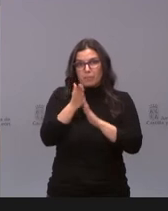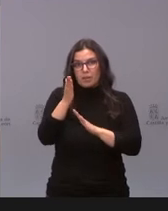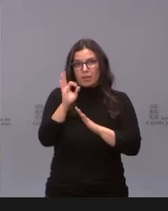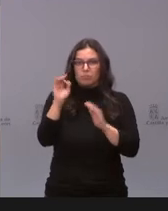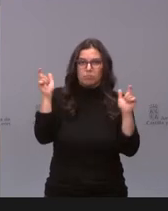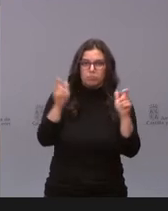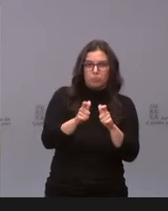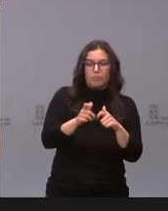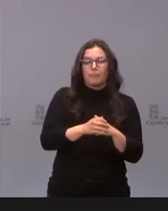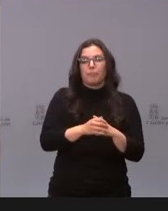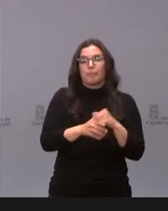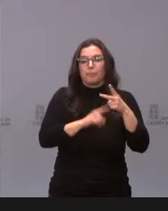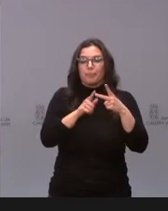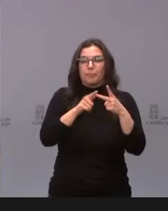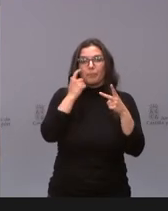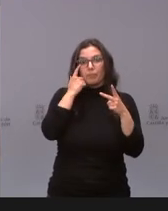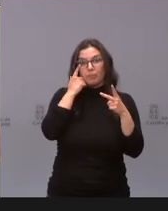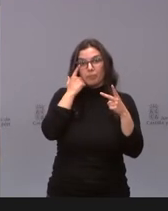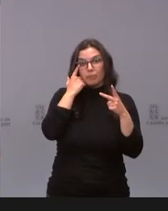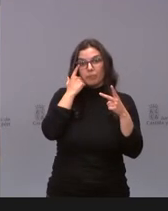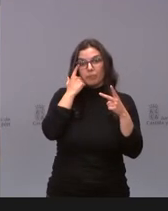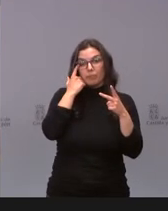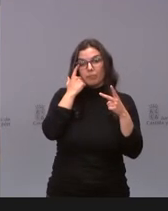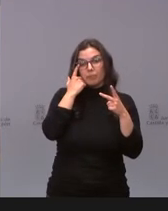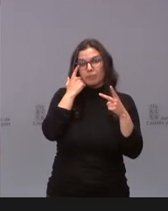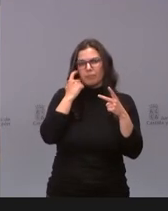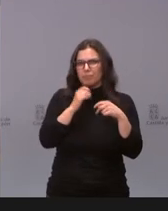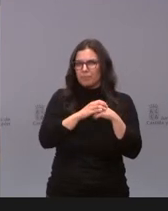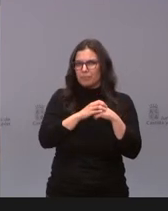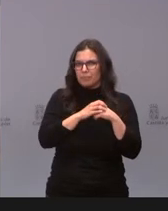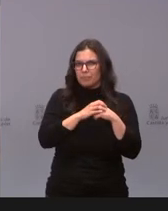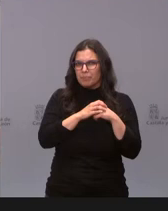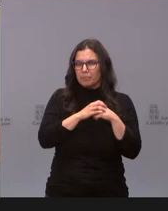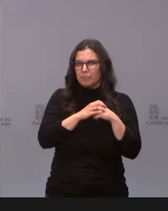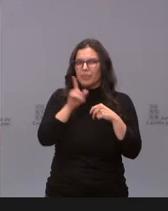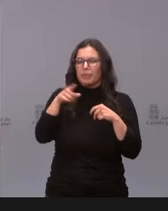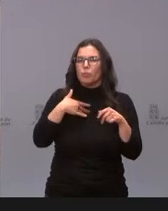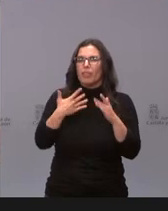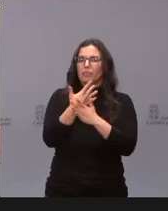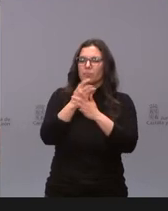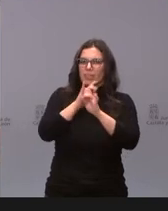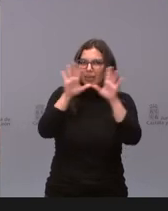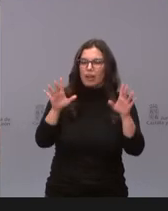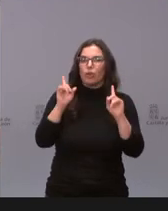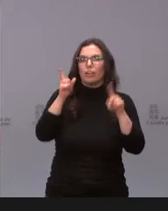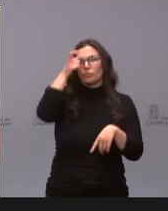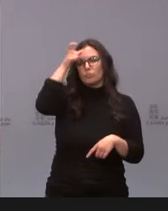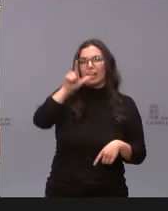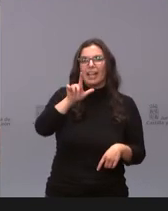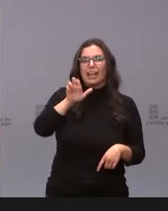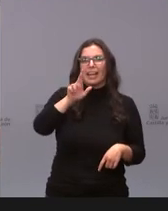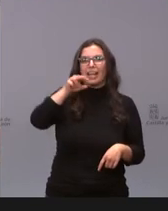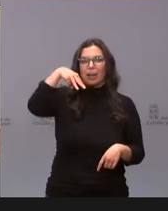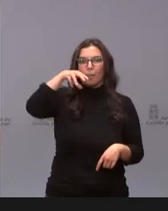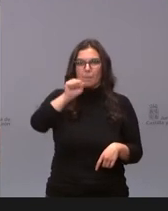Y por otro lado, únicamente aclarar que en el caso del municipio de Lerma entiendo que entra dentro de